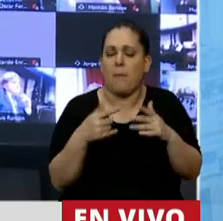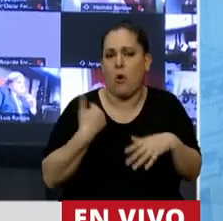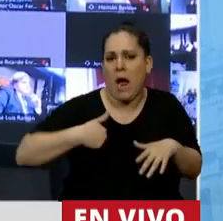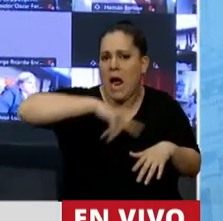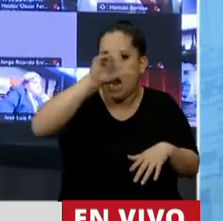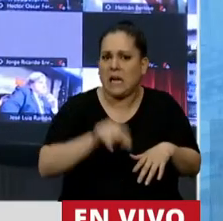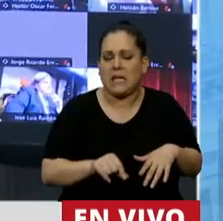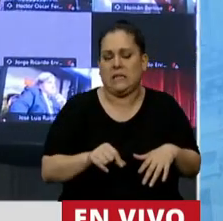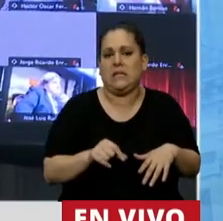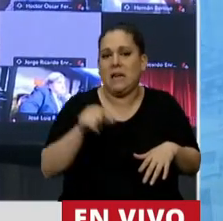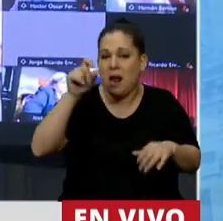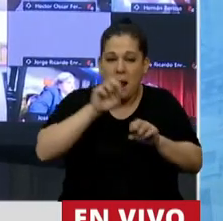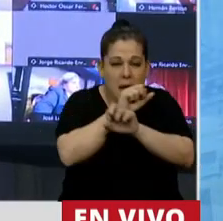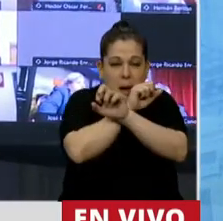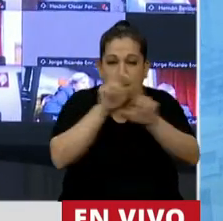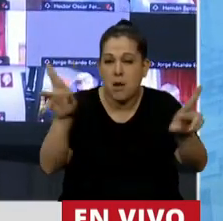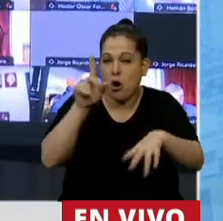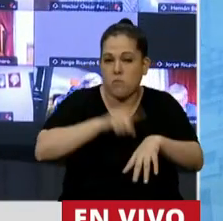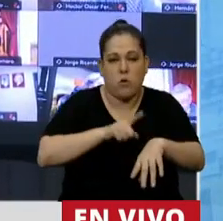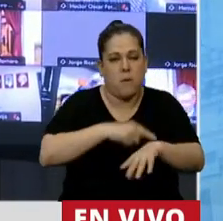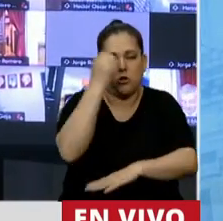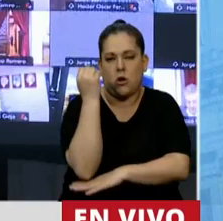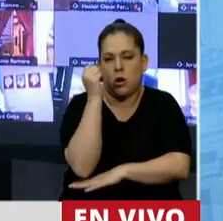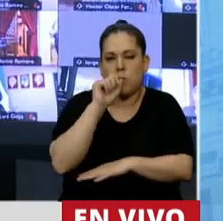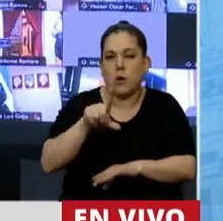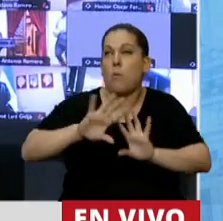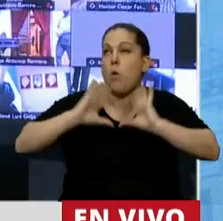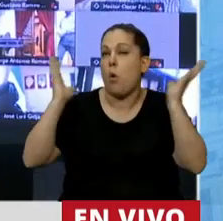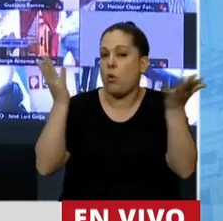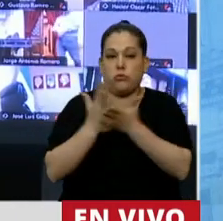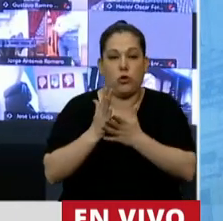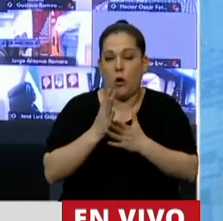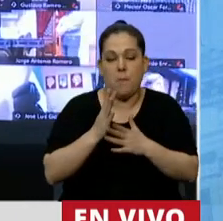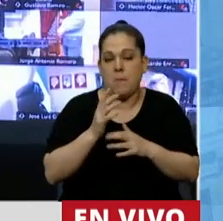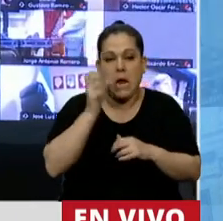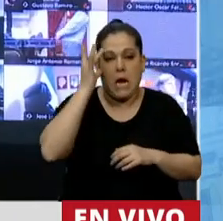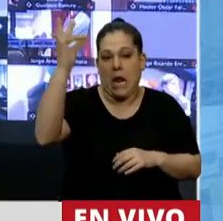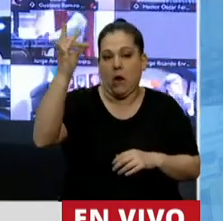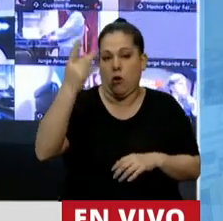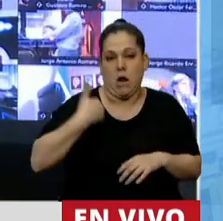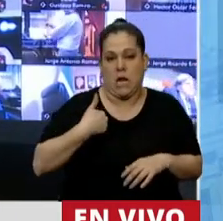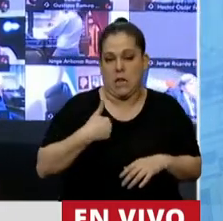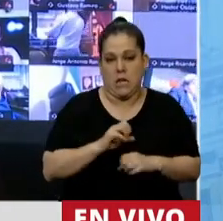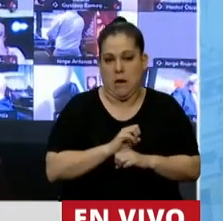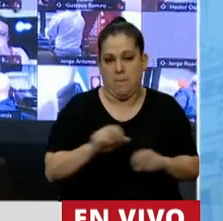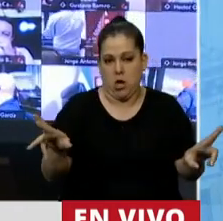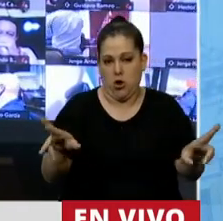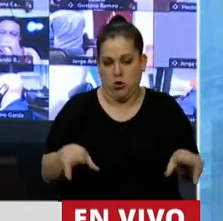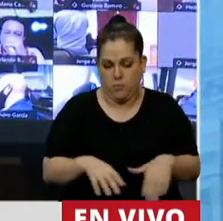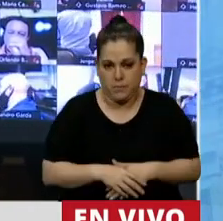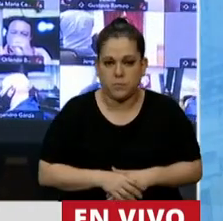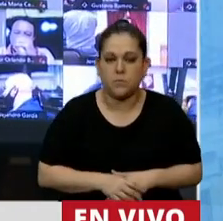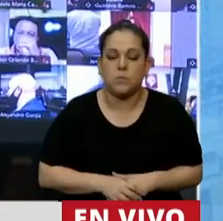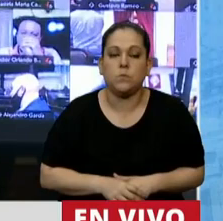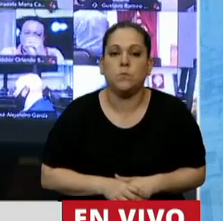país en el peor de los momentos económicos del mundo. Ya termino, Presidenta. Mire,